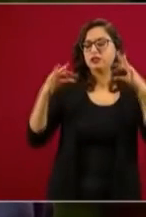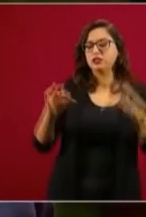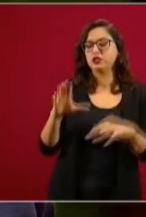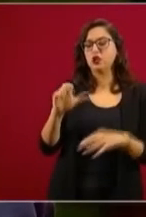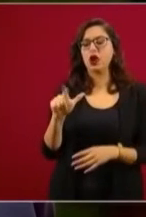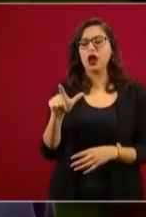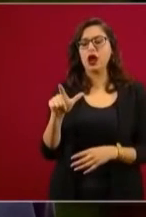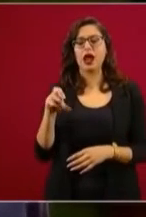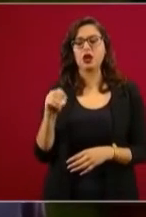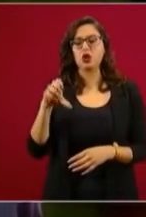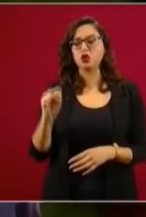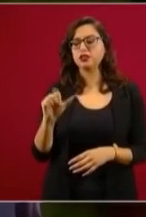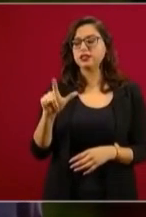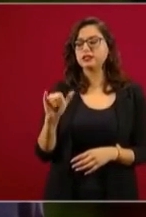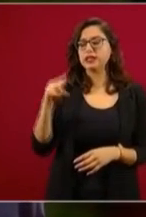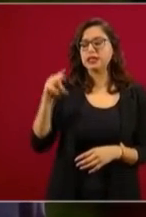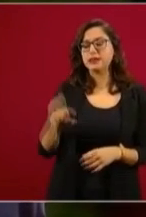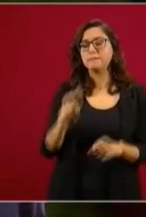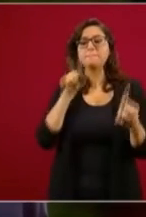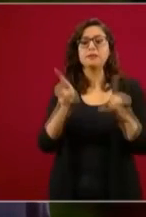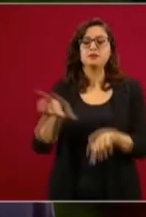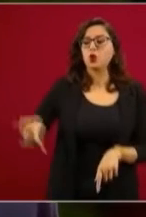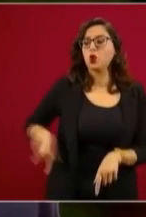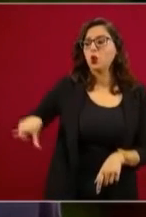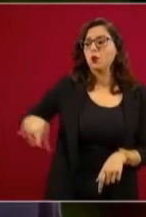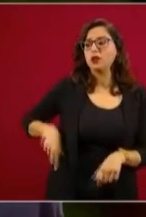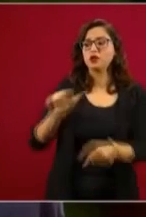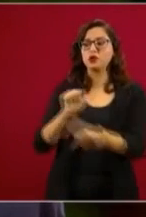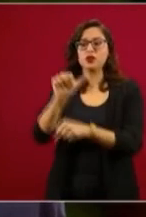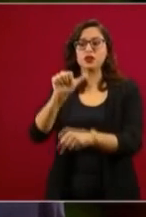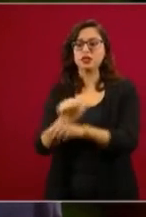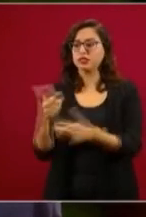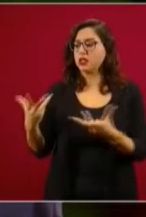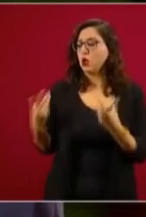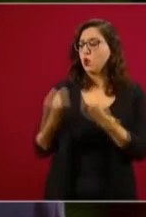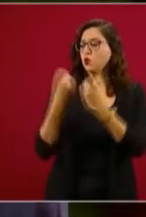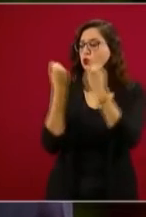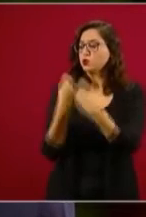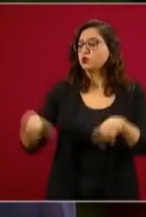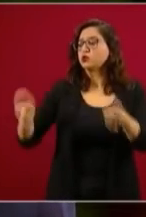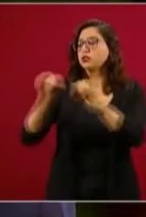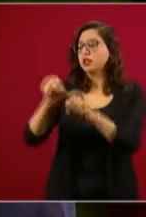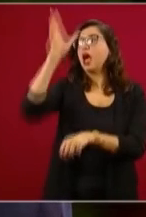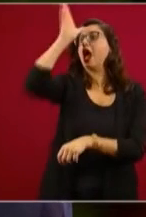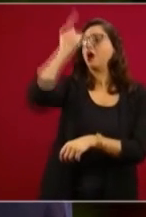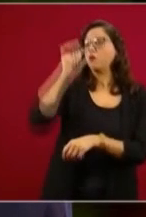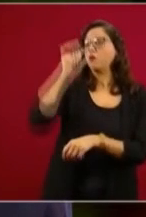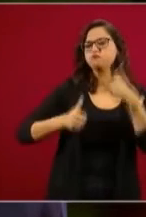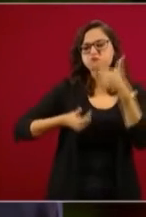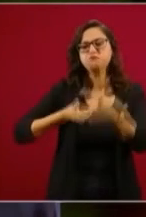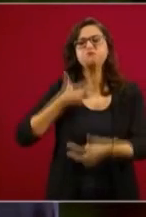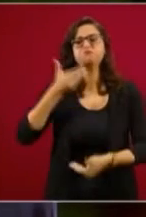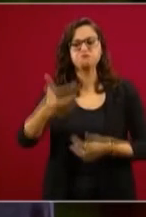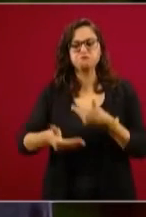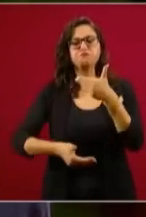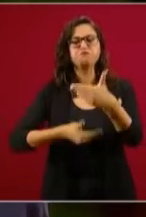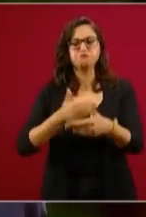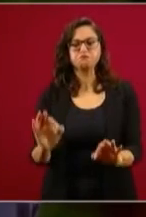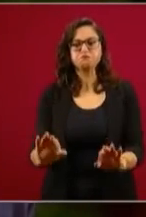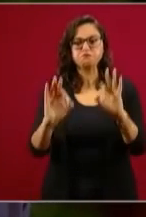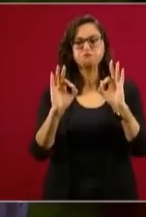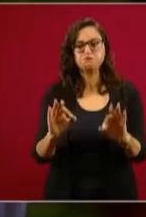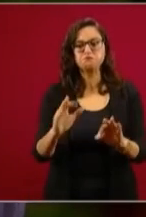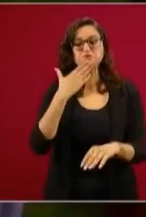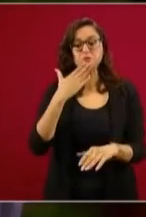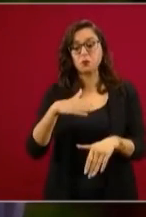un fiscal que es autónomo o que se supone tiene que ser autónomo, y al presidente de un poder